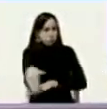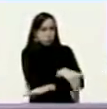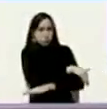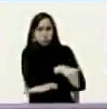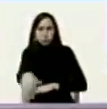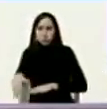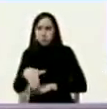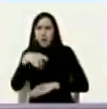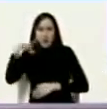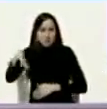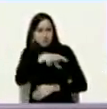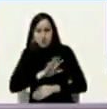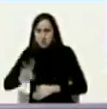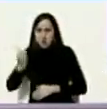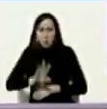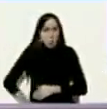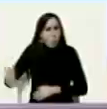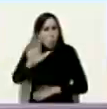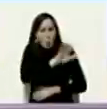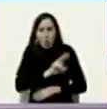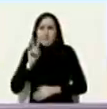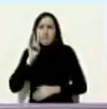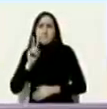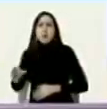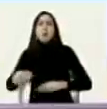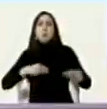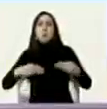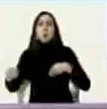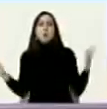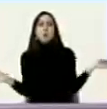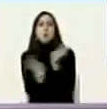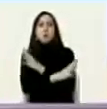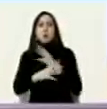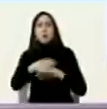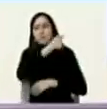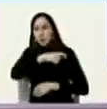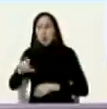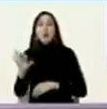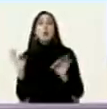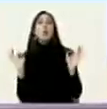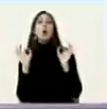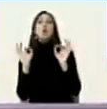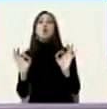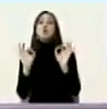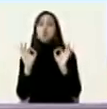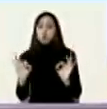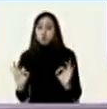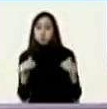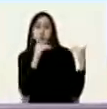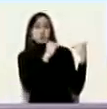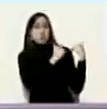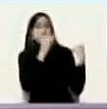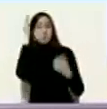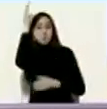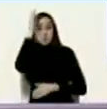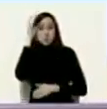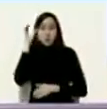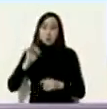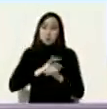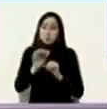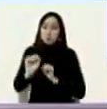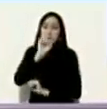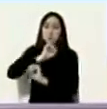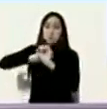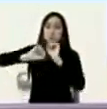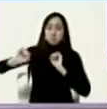pueblo o ciudad del país y verán la flexibilización amplia un pueblo cuidándose con responsabilidad y conciencia un